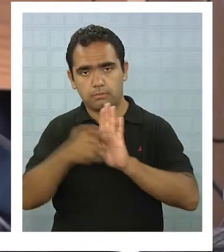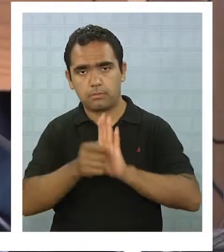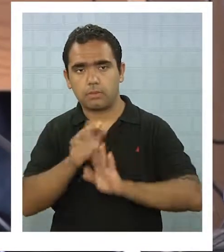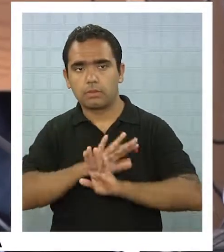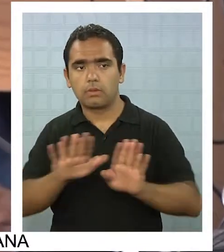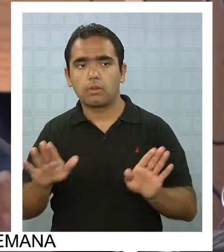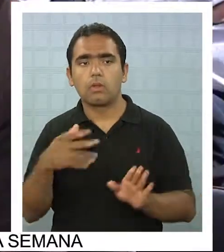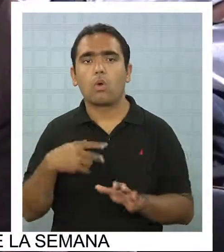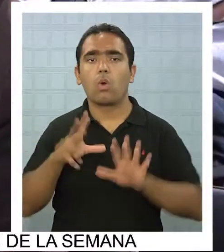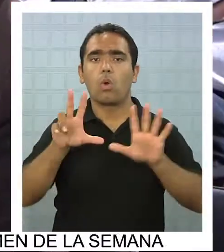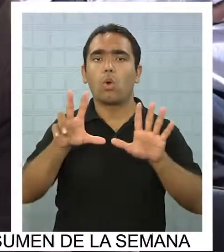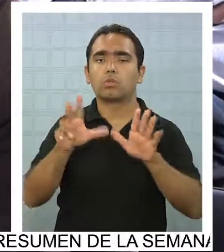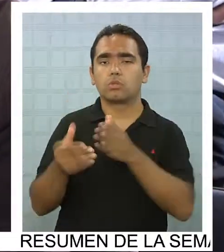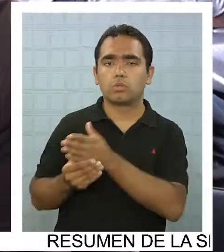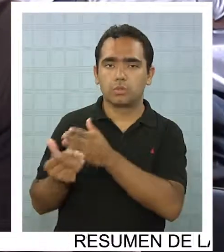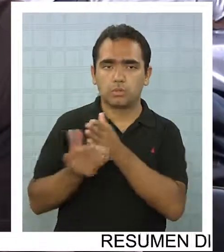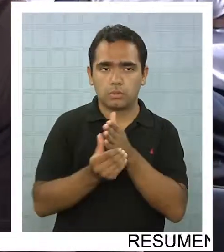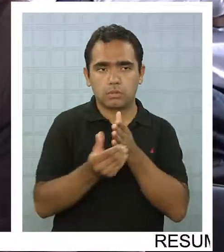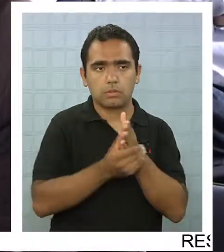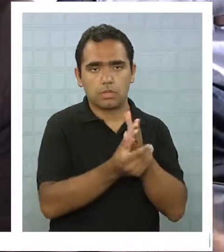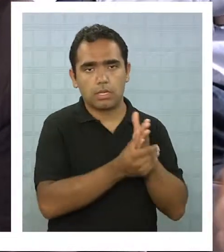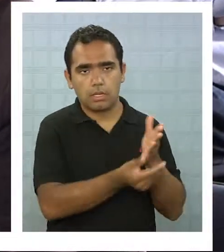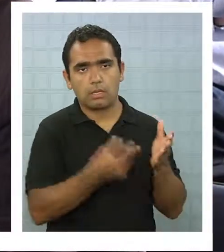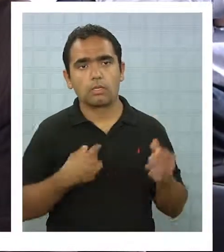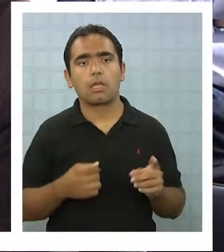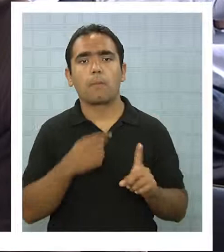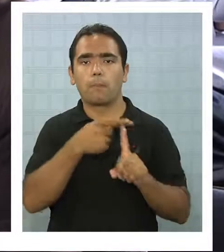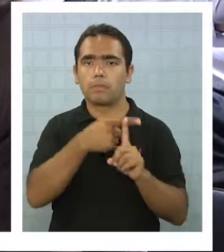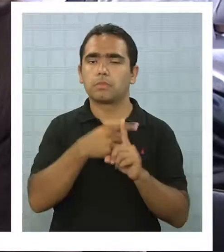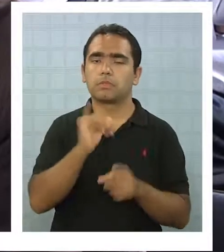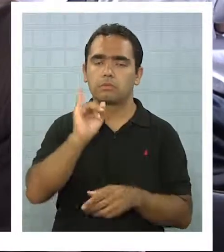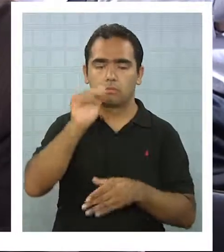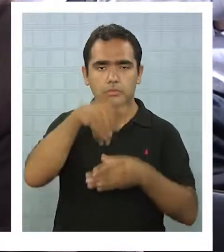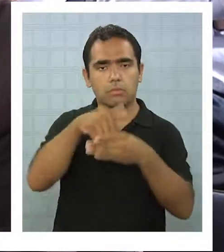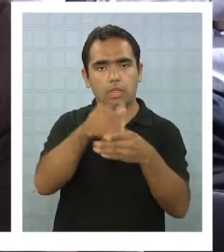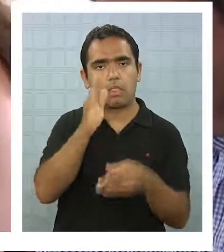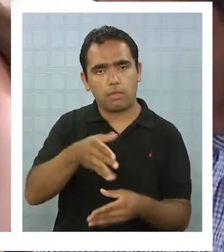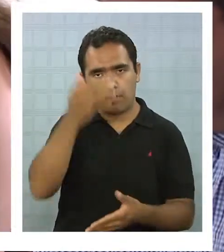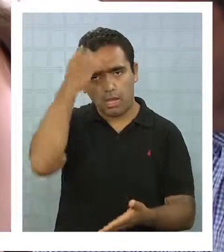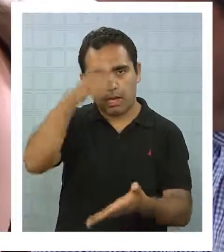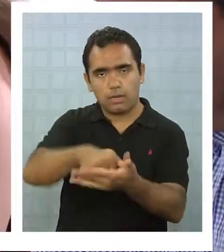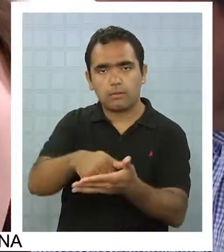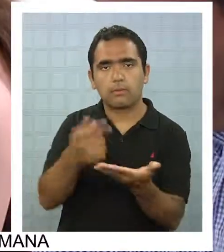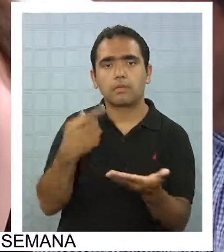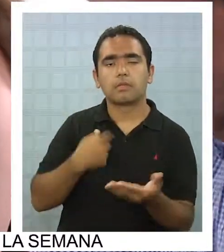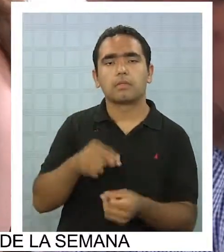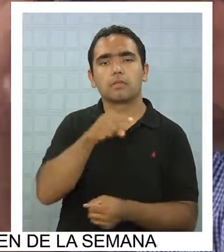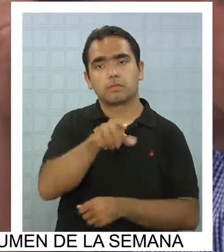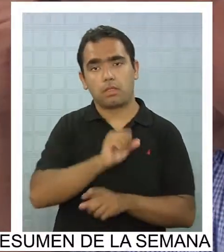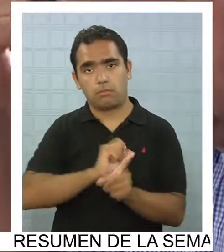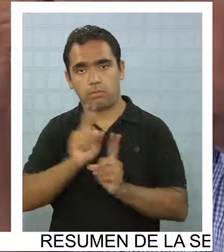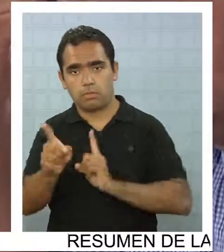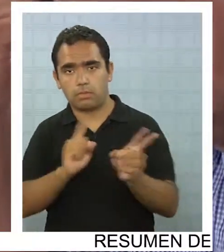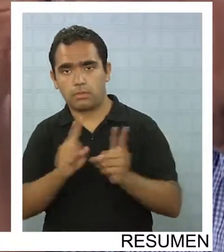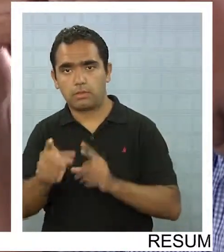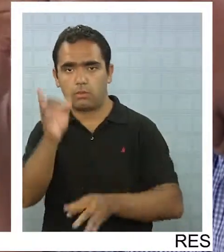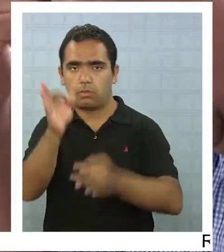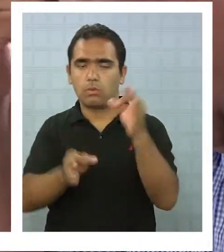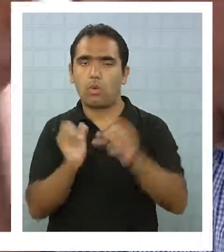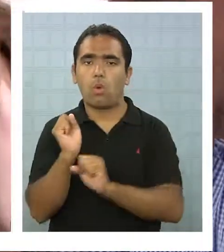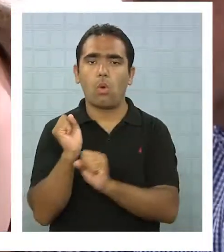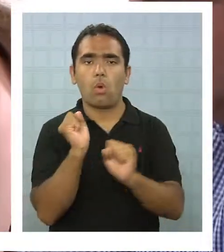plazo entregado por los ocho consejeros regionales que están a favor de la medida, después de la cual podría generar acciones